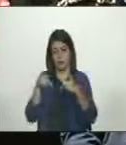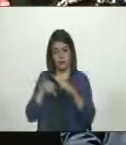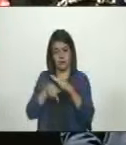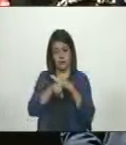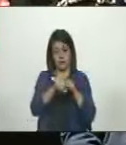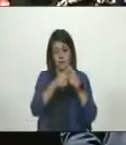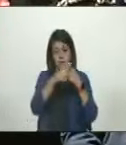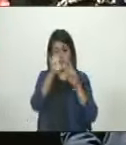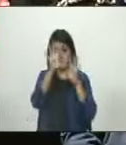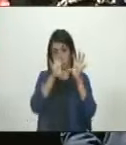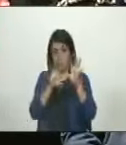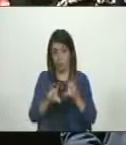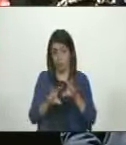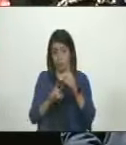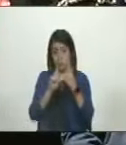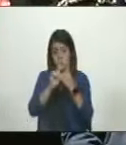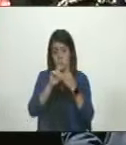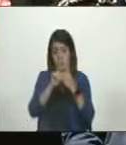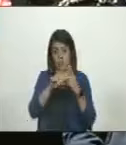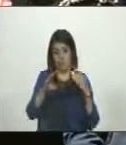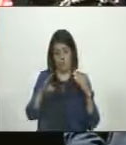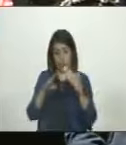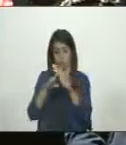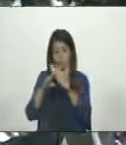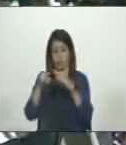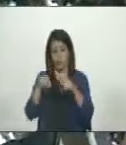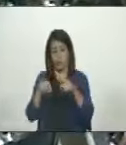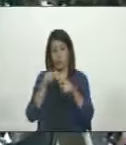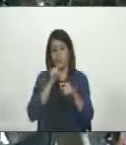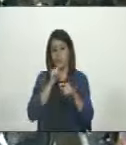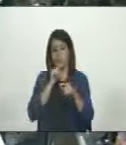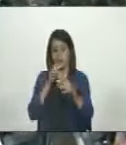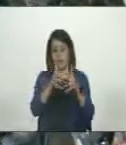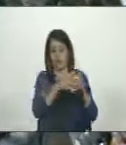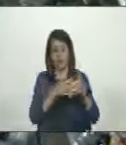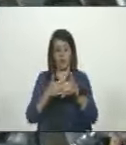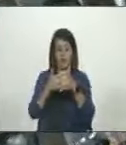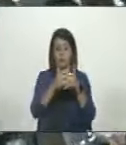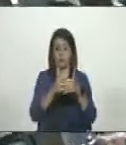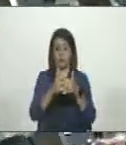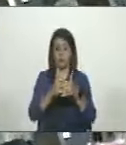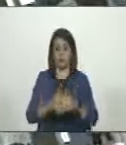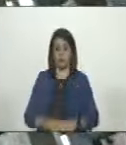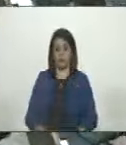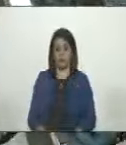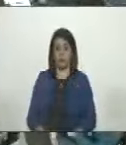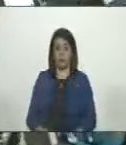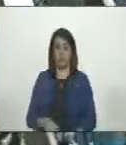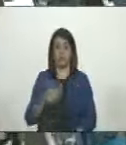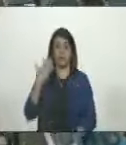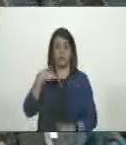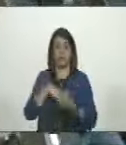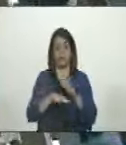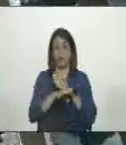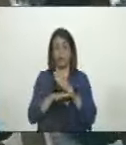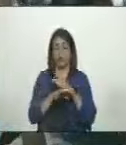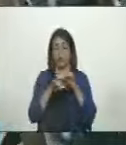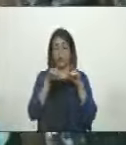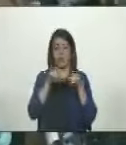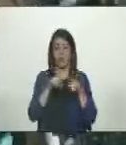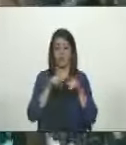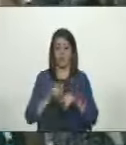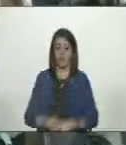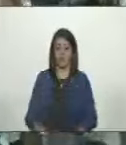y tiene nombre de apellido, una agresión brutal por parte del imperialismo norteamericano. Aún en esas condiciones